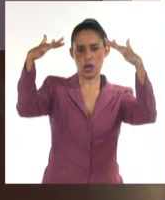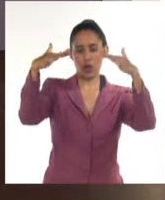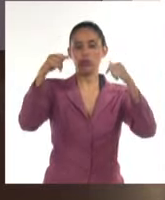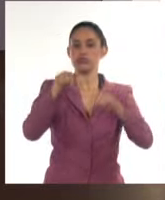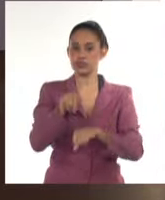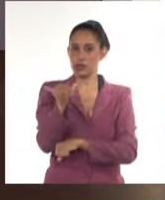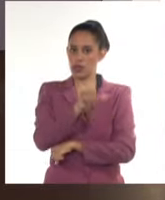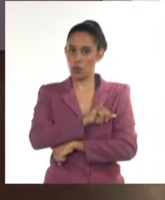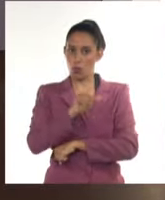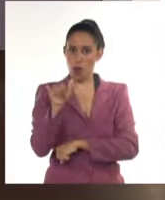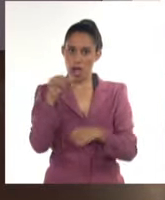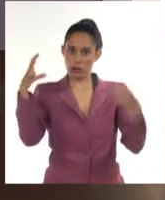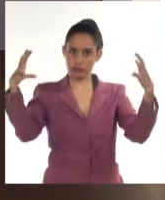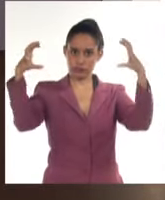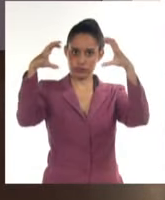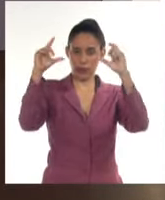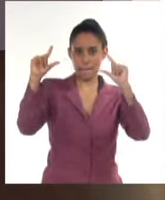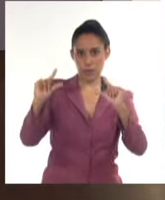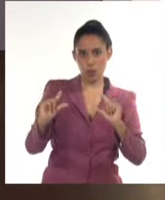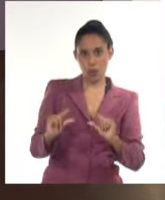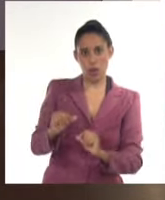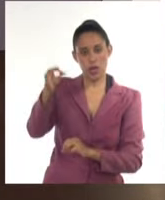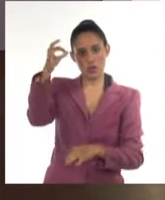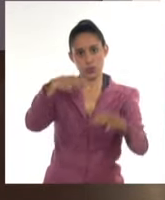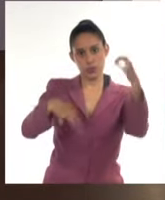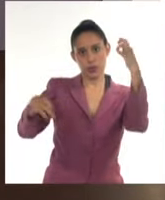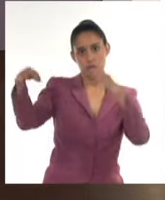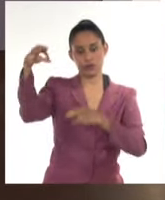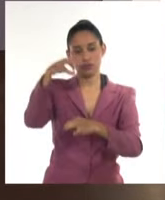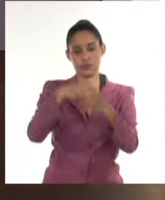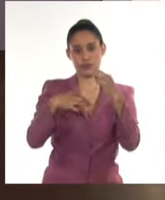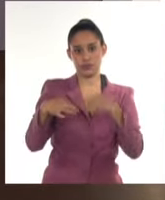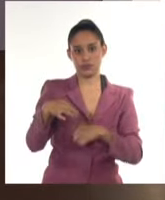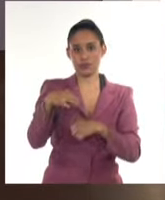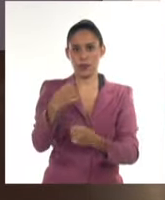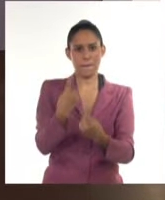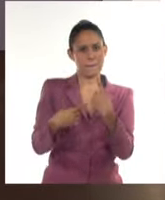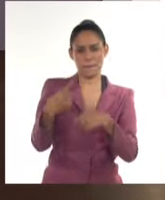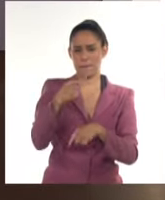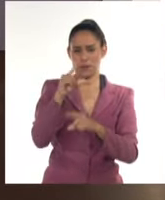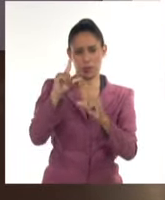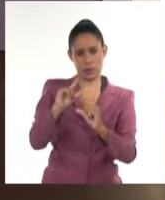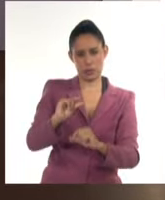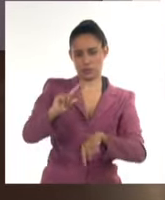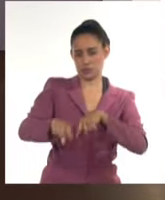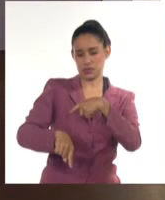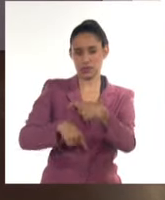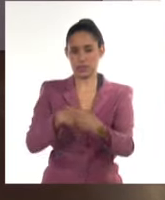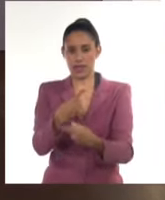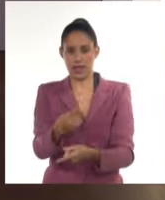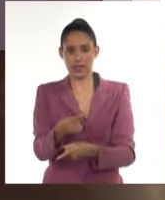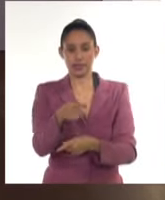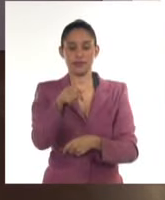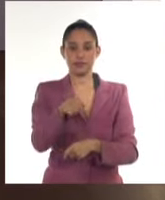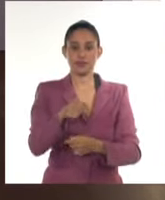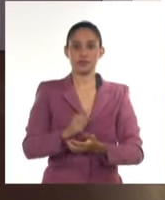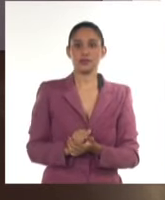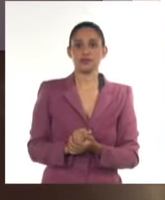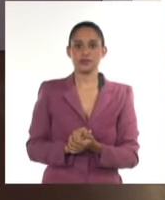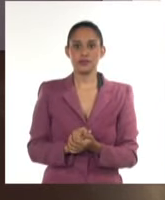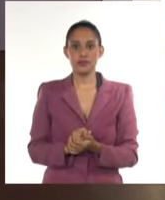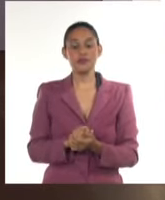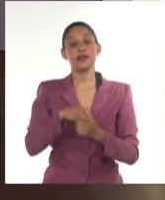con poca lluvia, muy aislada. En realidad es escasa la lluvia mañana en el territorio nacional. Y habrá